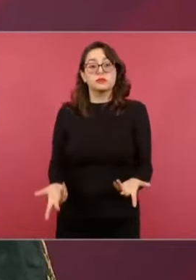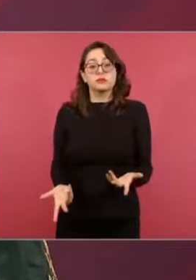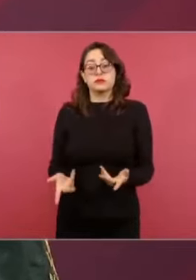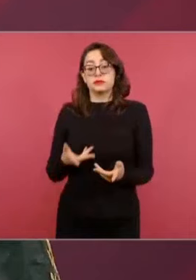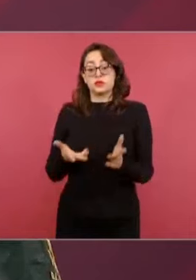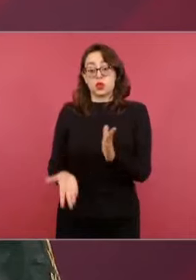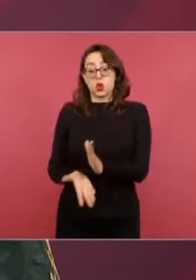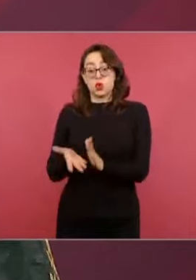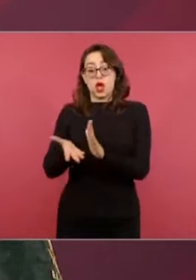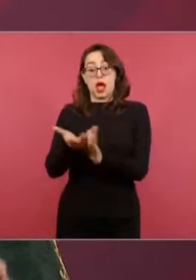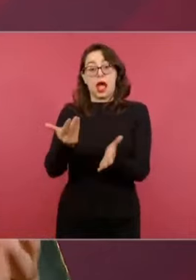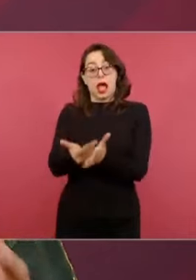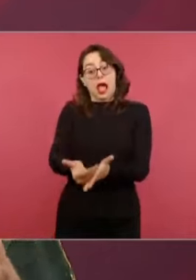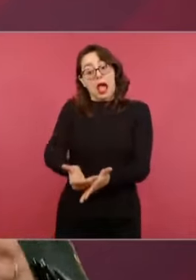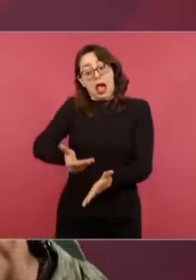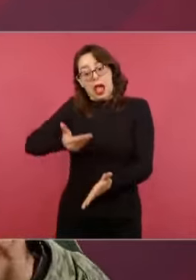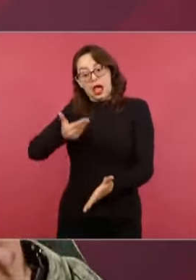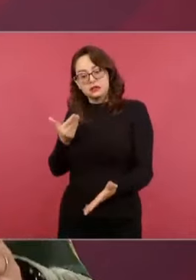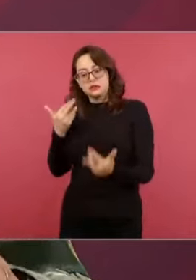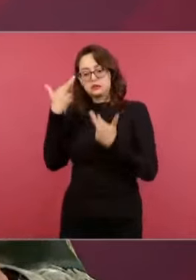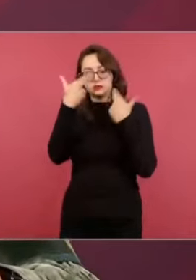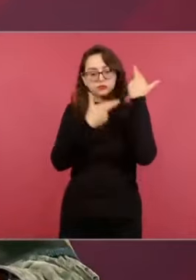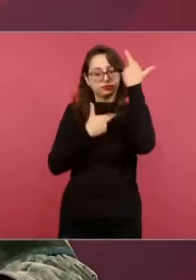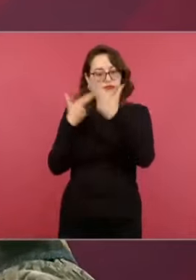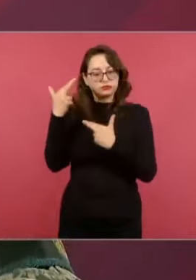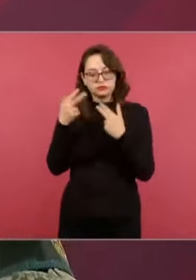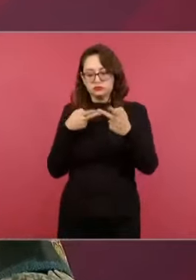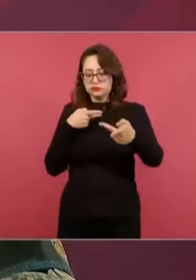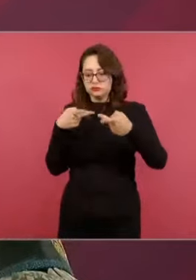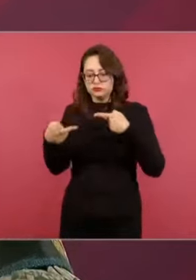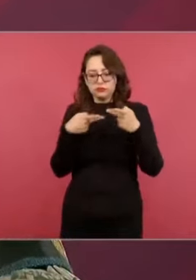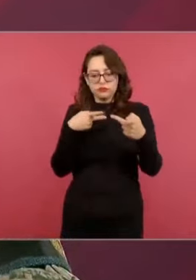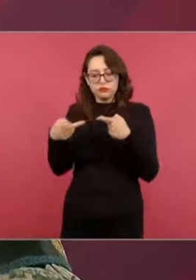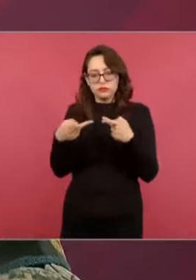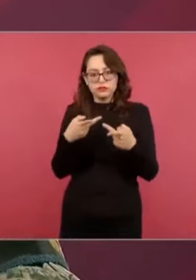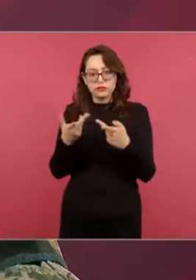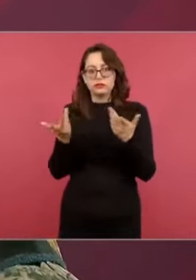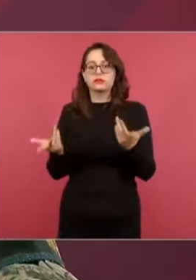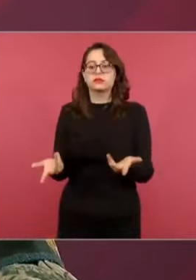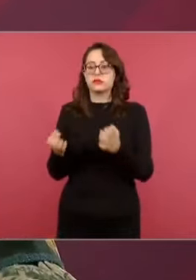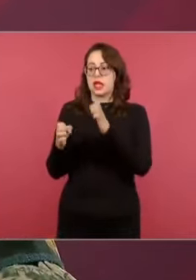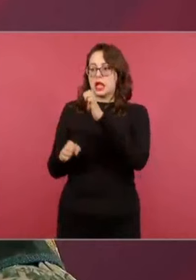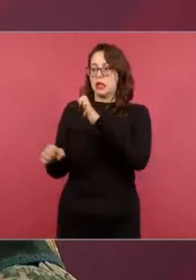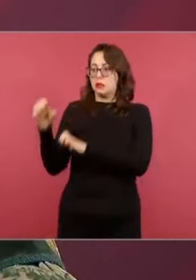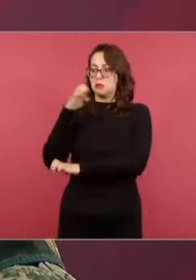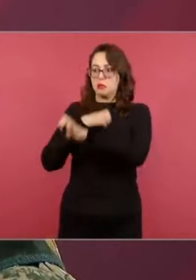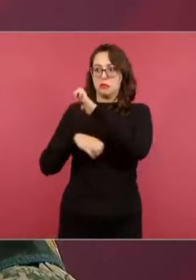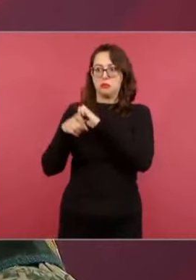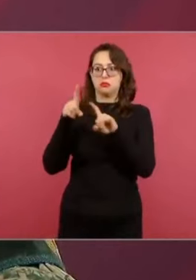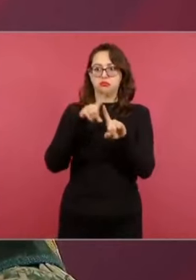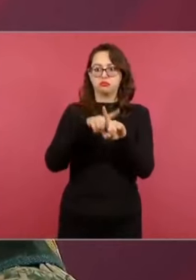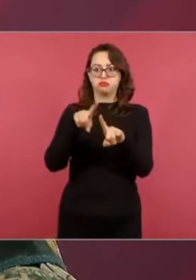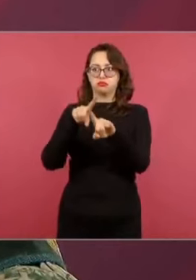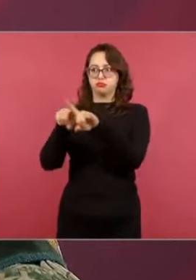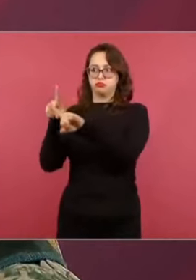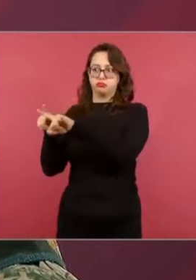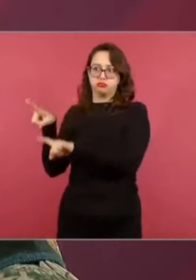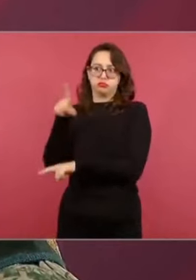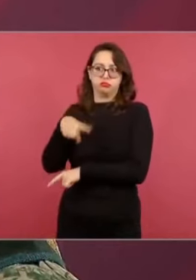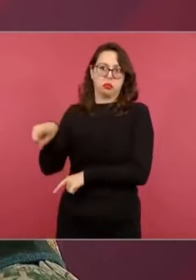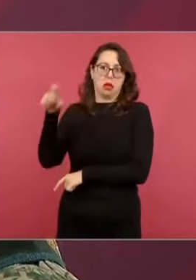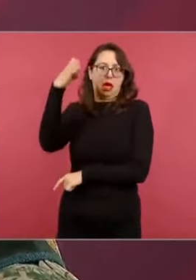construcción lo han desarrollado la empresa CENER a través, por instancia, de Fonatur.